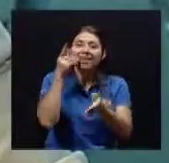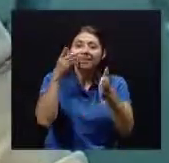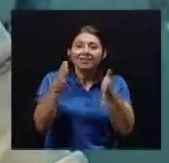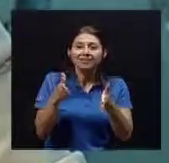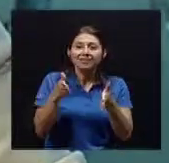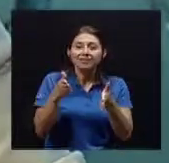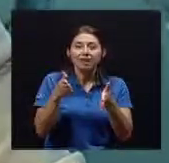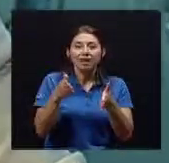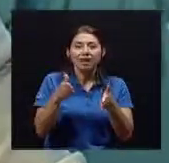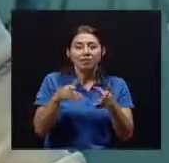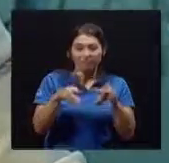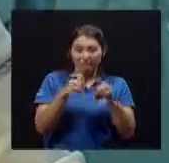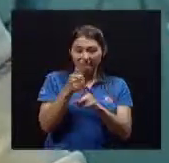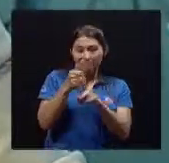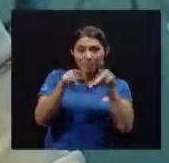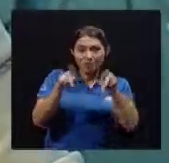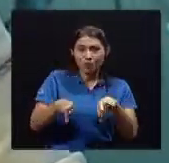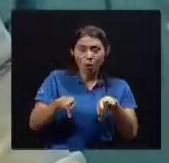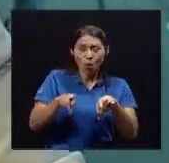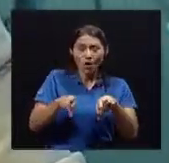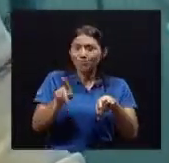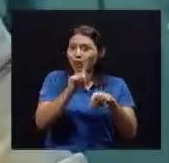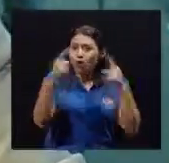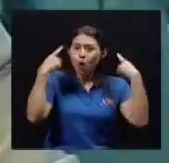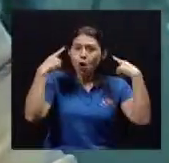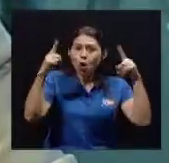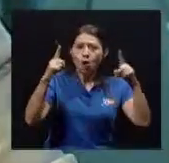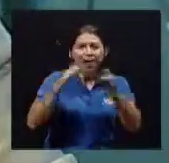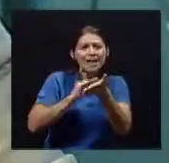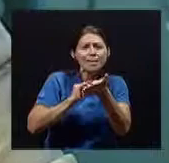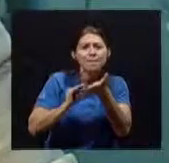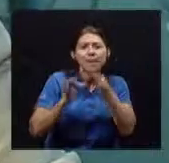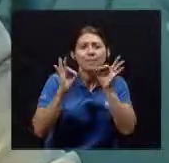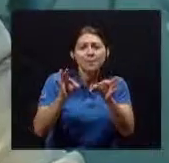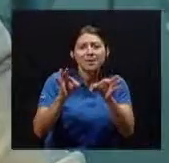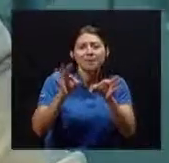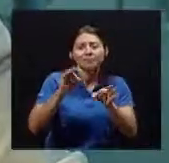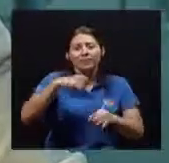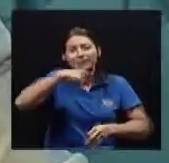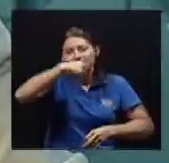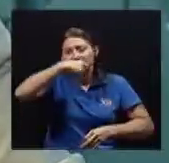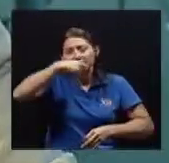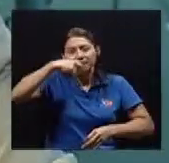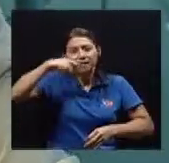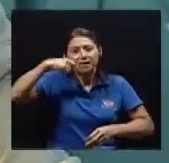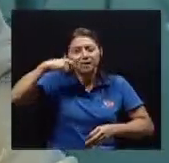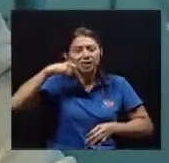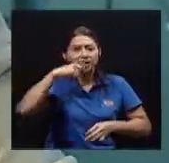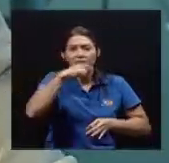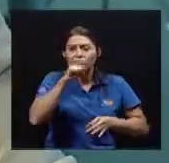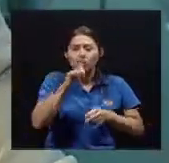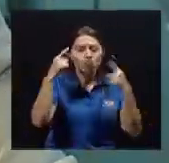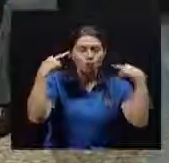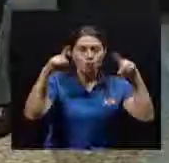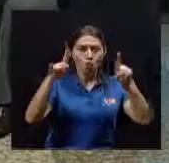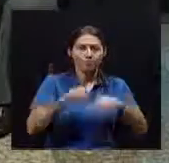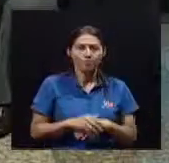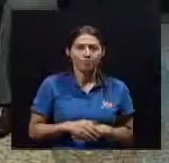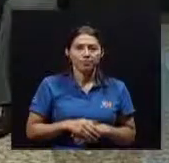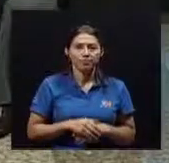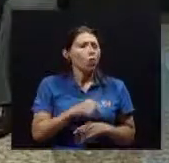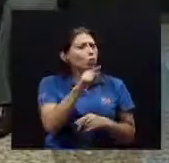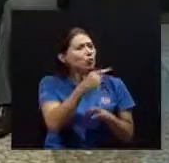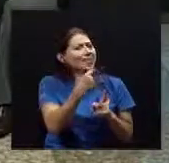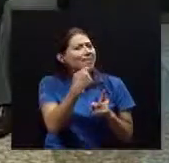logra Limpiar bien Ciertas zonas De la boca Que antes No estaban Expuestas Al medio oral Doctor Sería